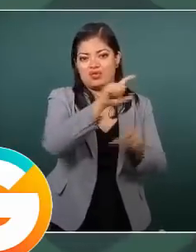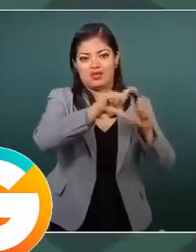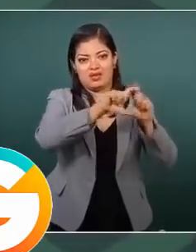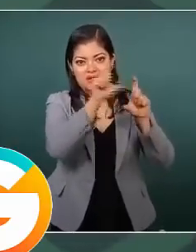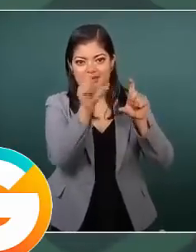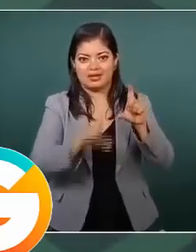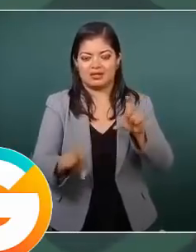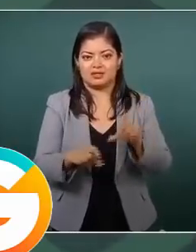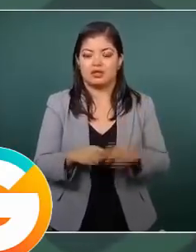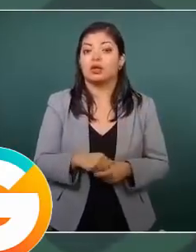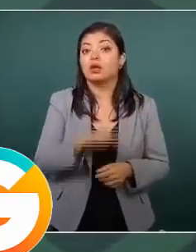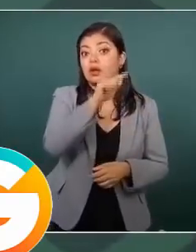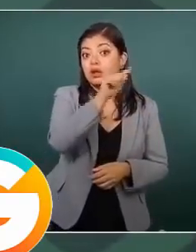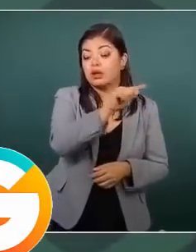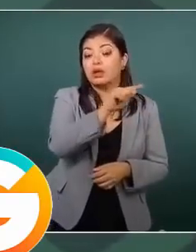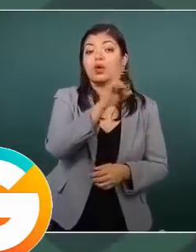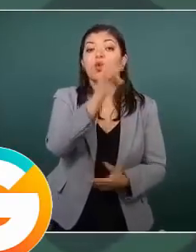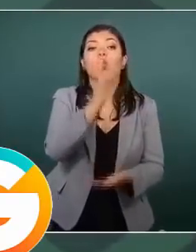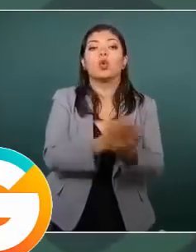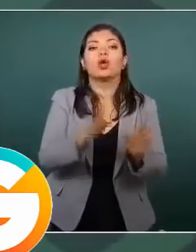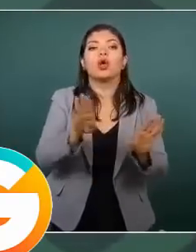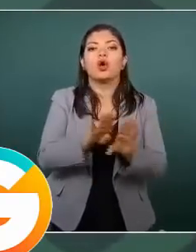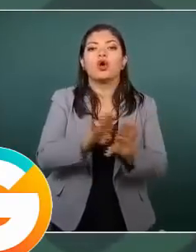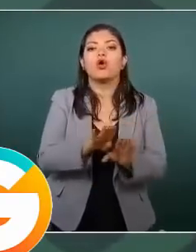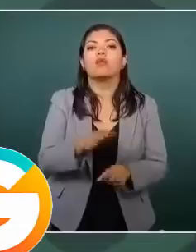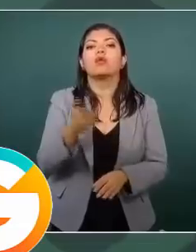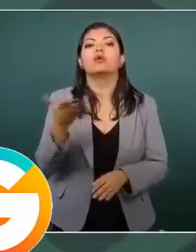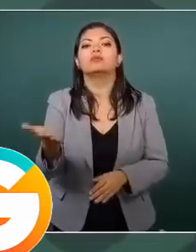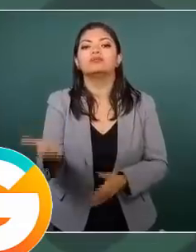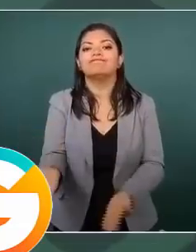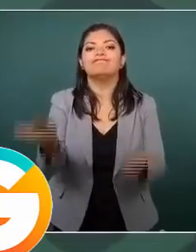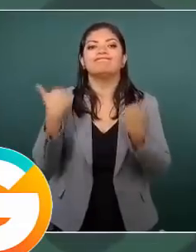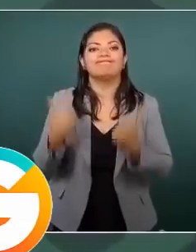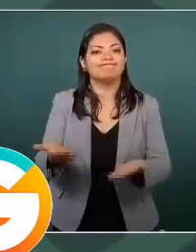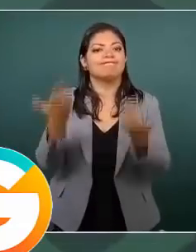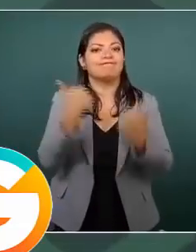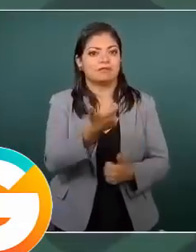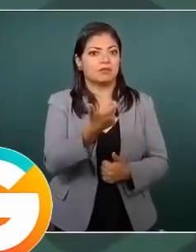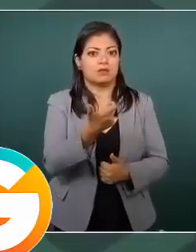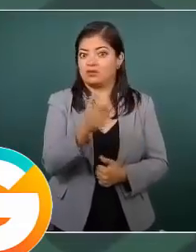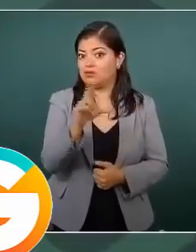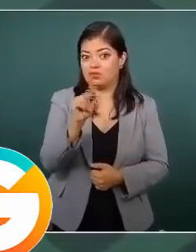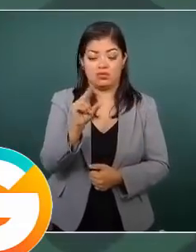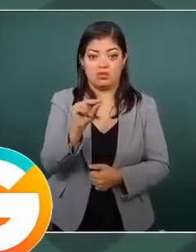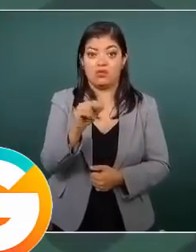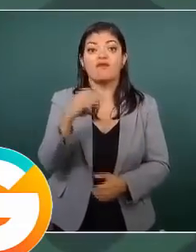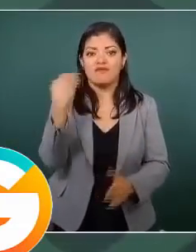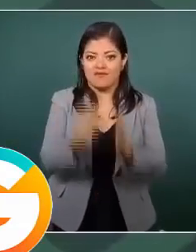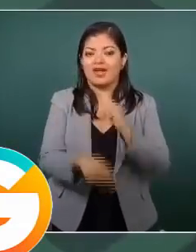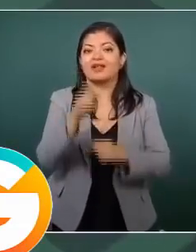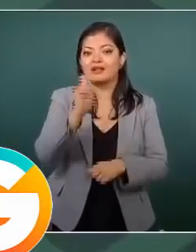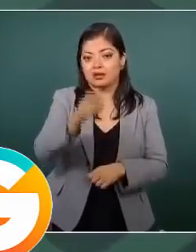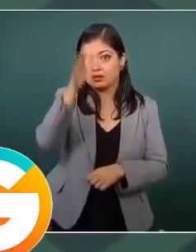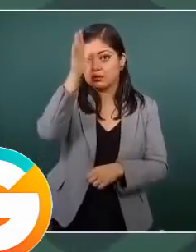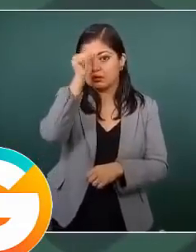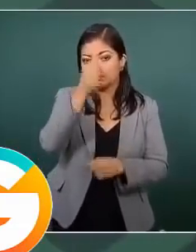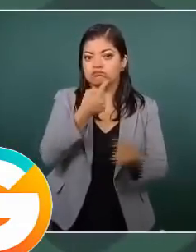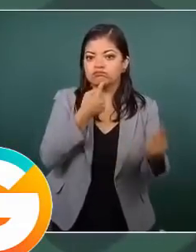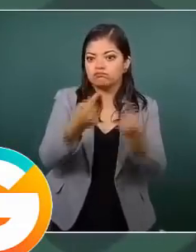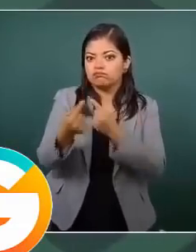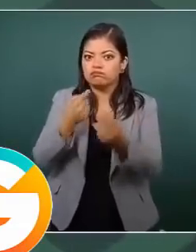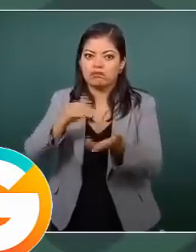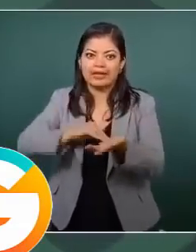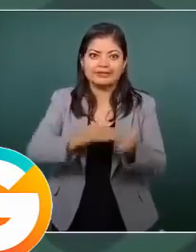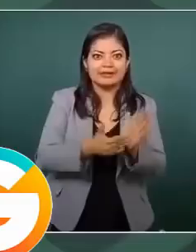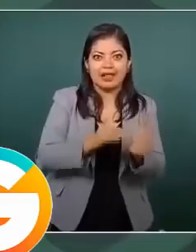No se trata simplemente de extender la mano para pedir más recursos, no. Se trata de acordar una estrategia integral que nos permita salir